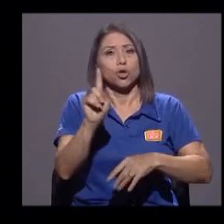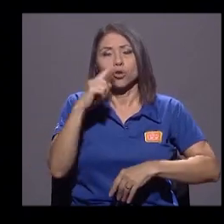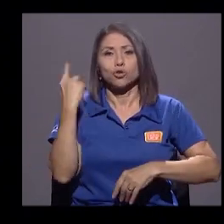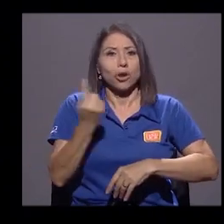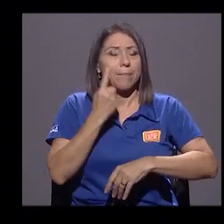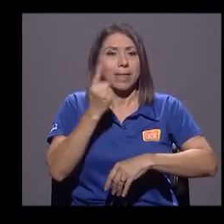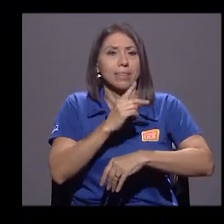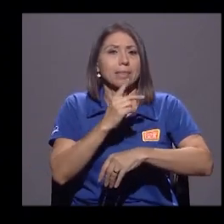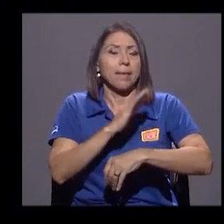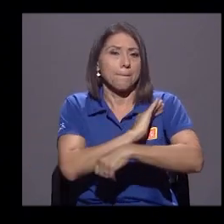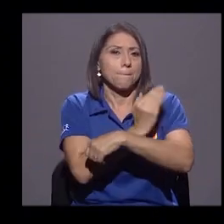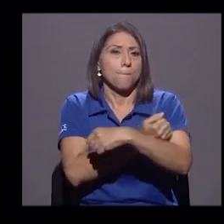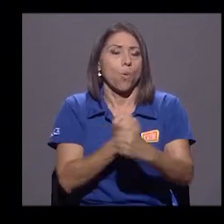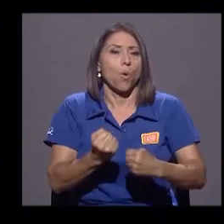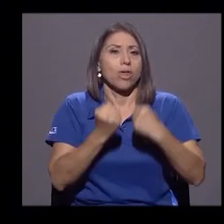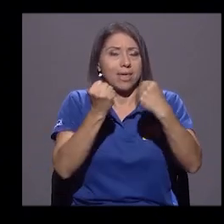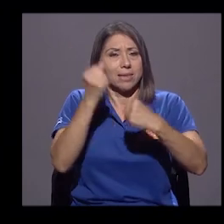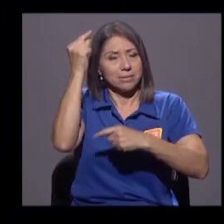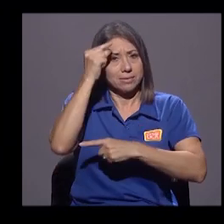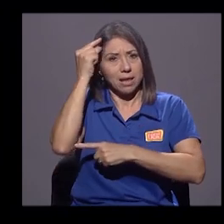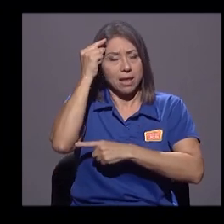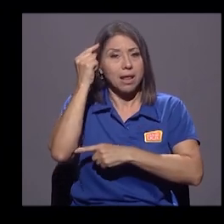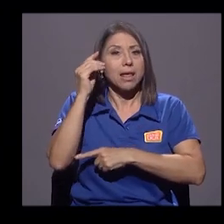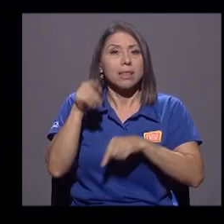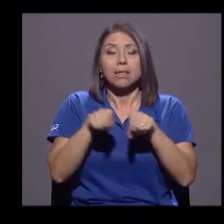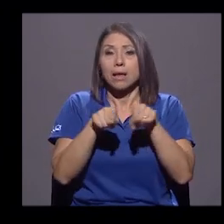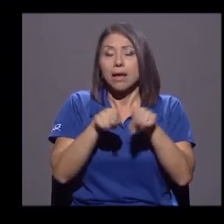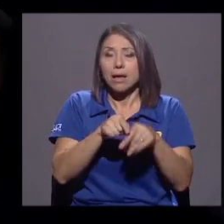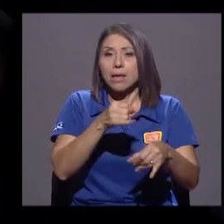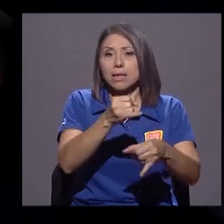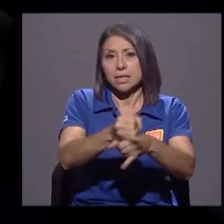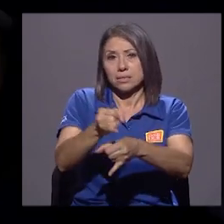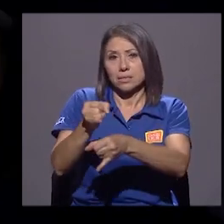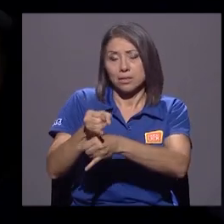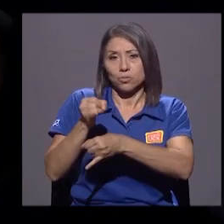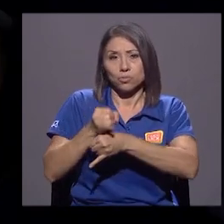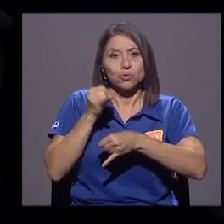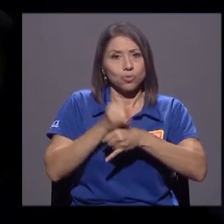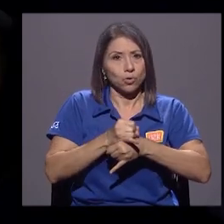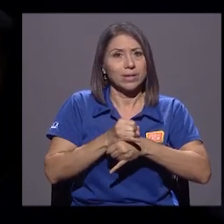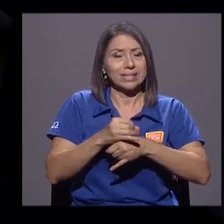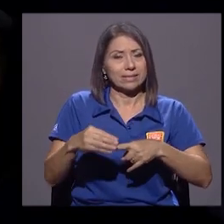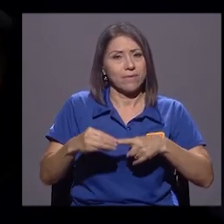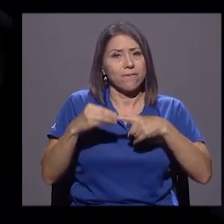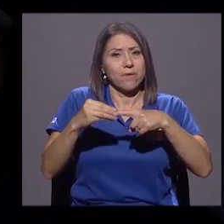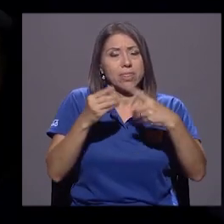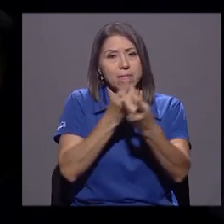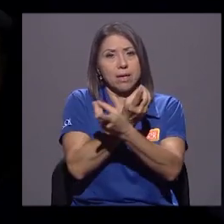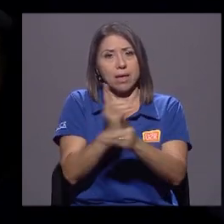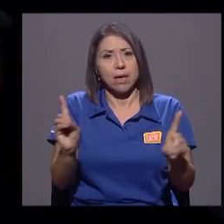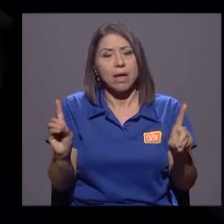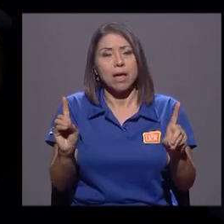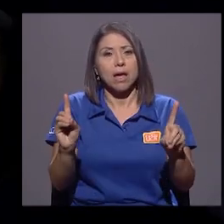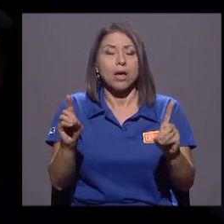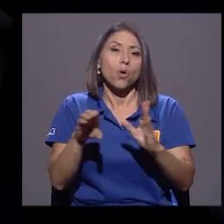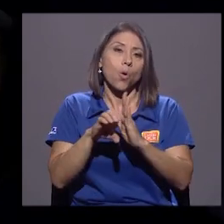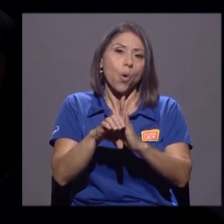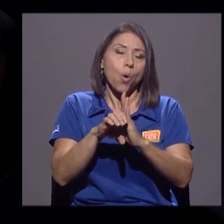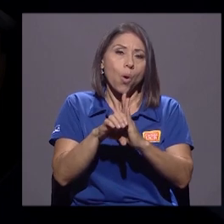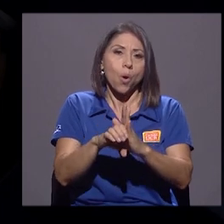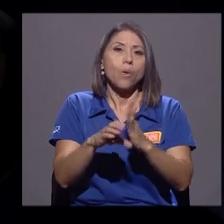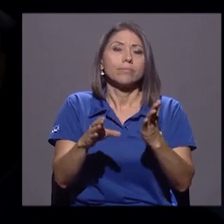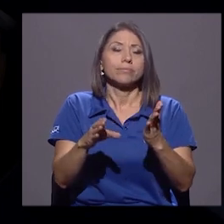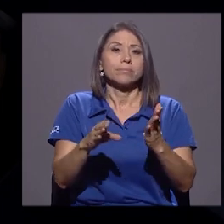del Estado, sino también de instituciones fundamentales de la democracia como es